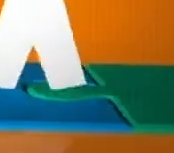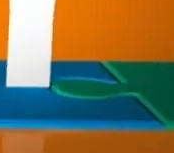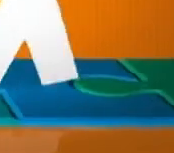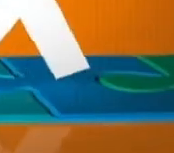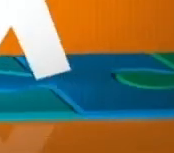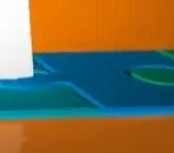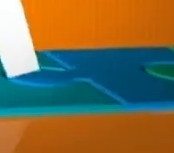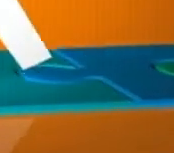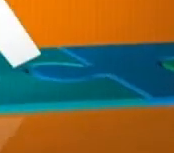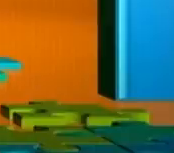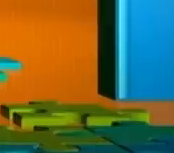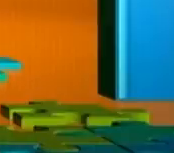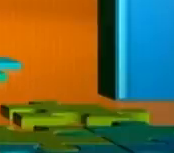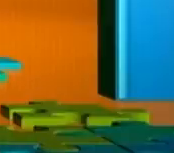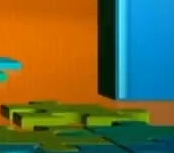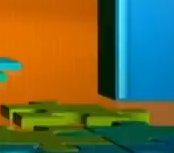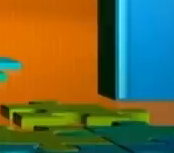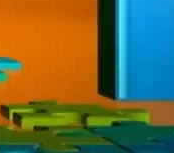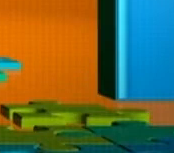Music